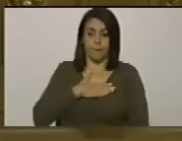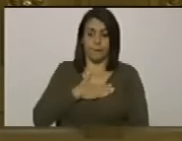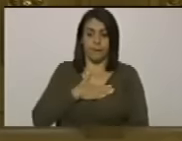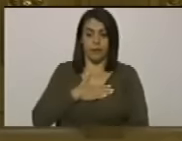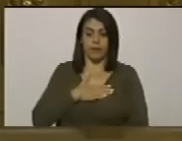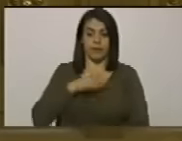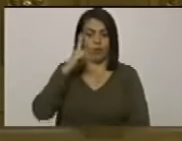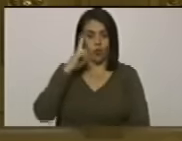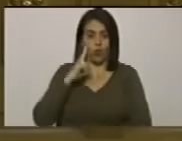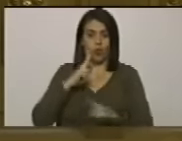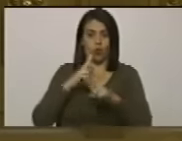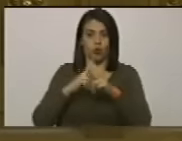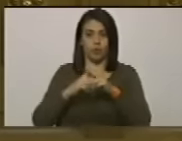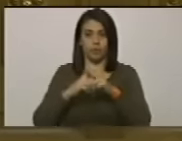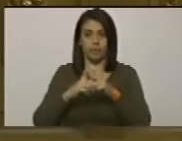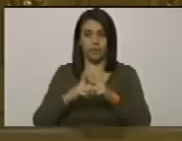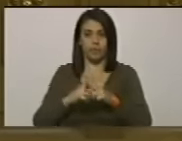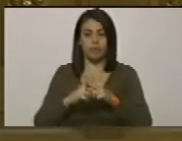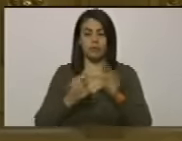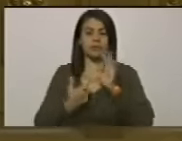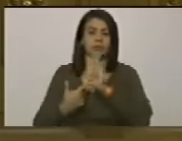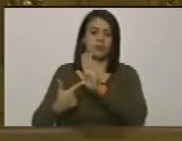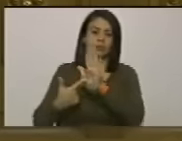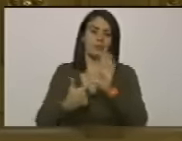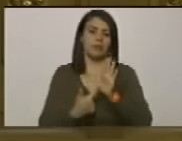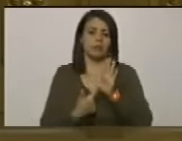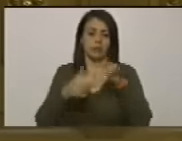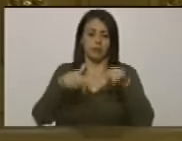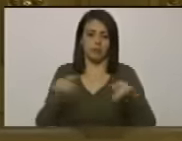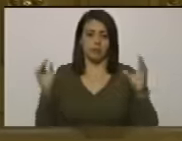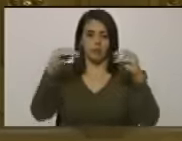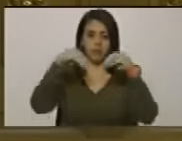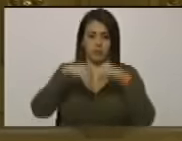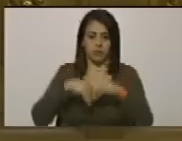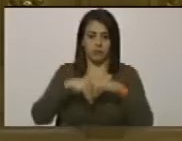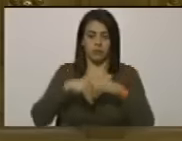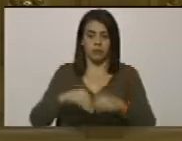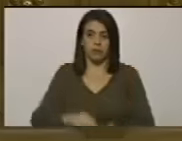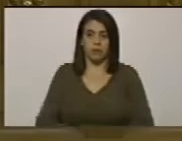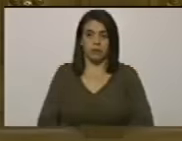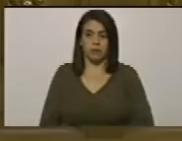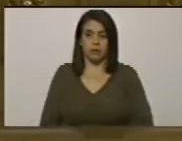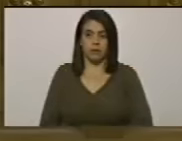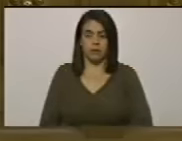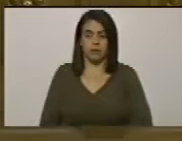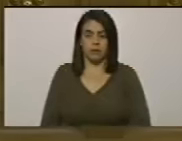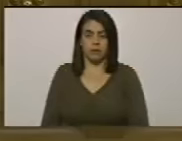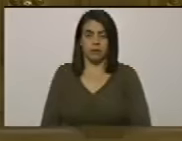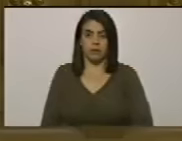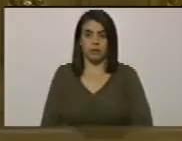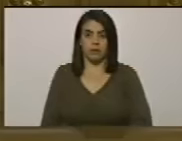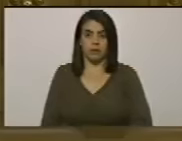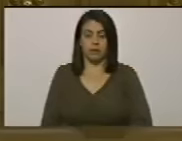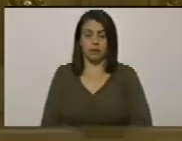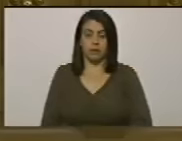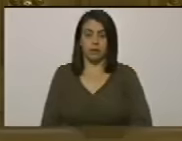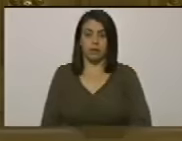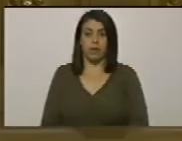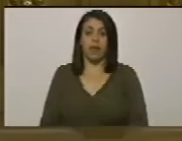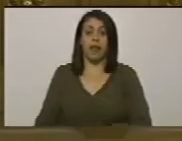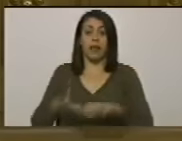un honor presentar el presente acuerdo que tiene que ver con el